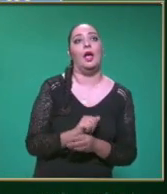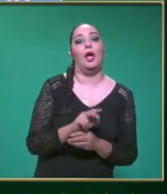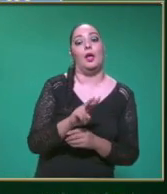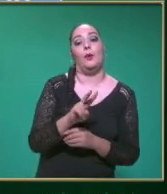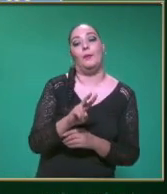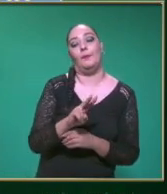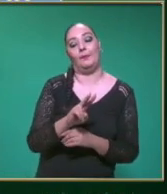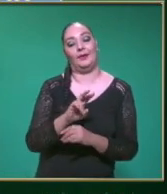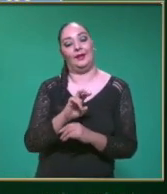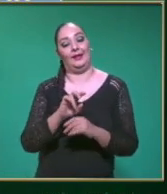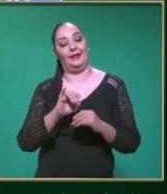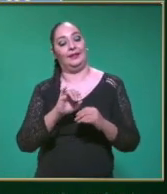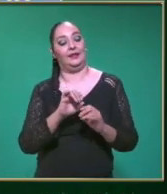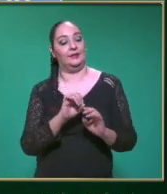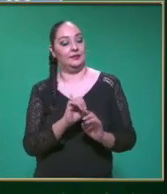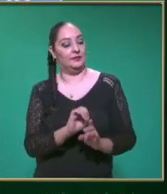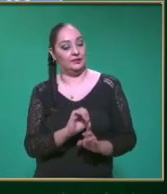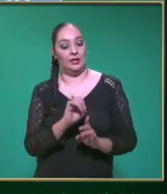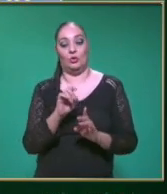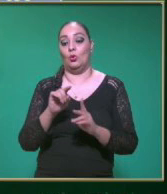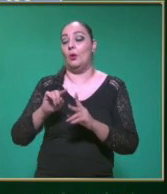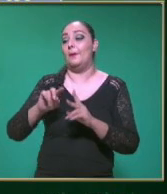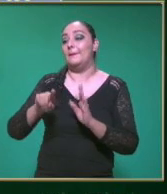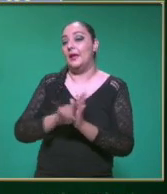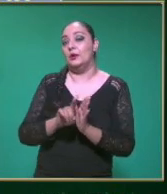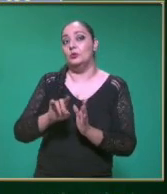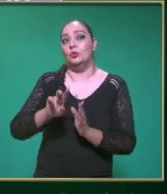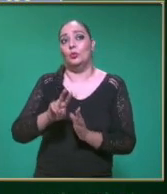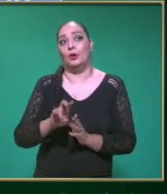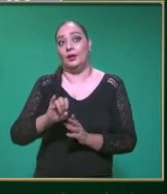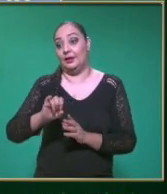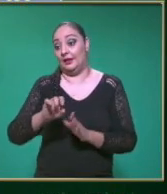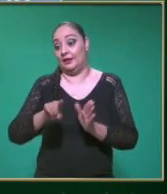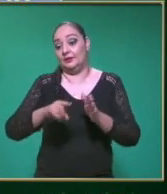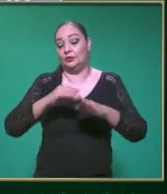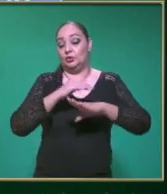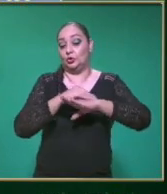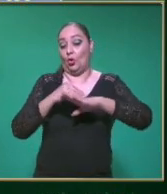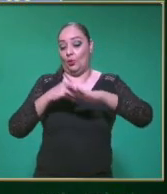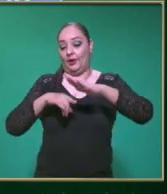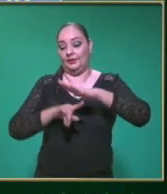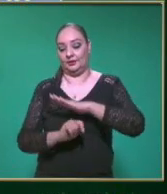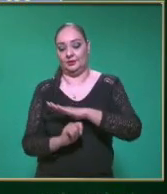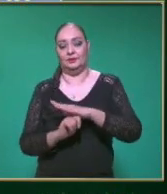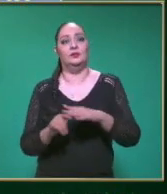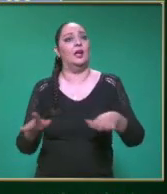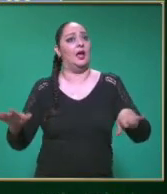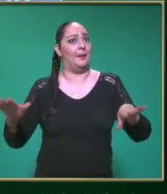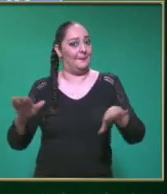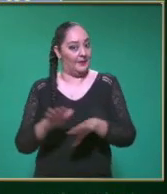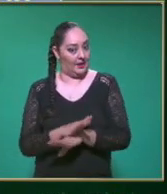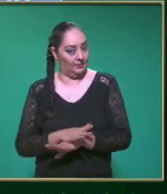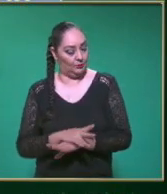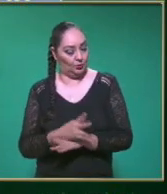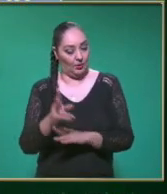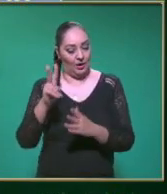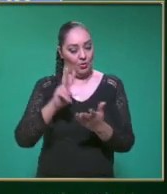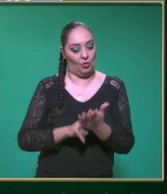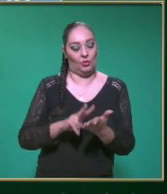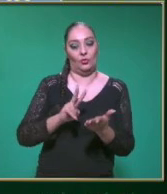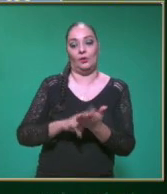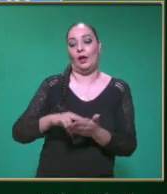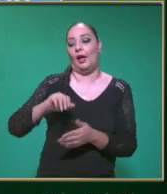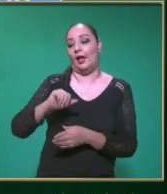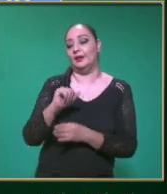Menos la velocidad Inicial Entre el tiempo Sustituimos Valores Con todo Y unidades Aceleración Es igual